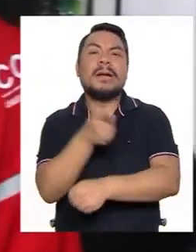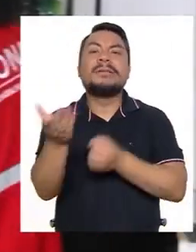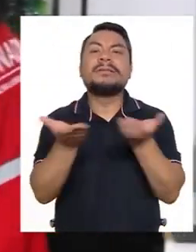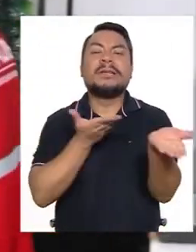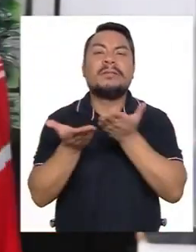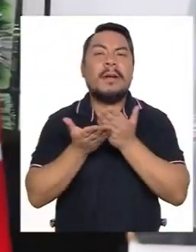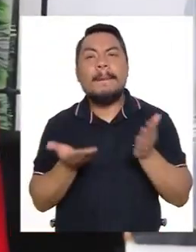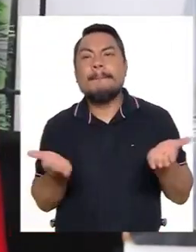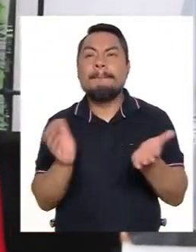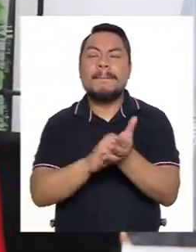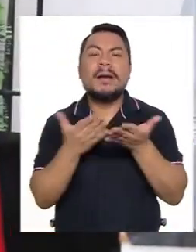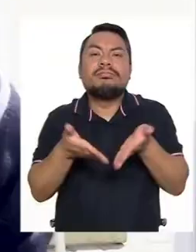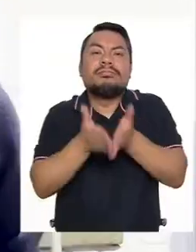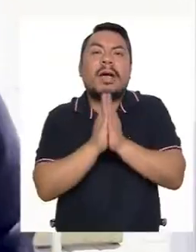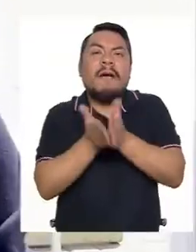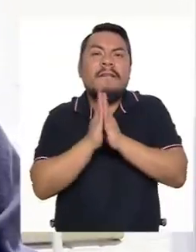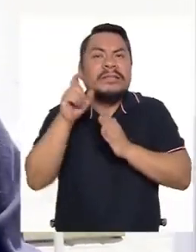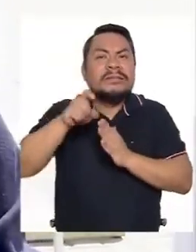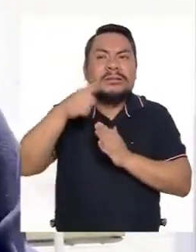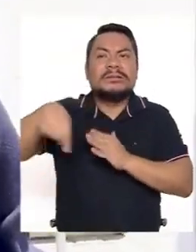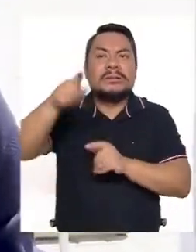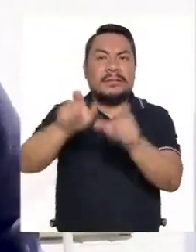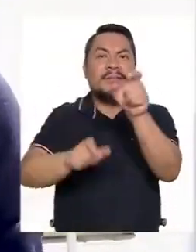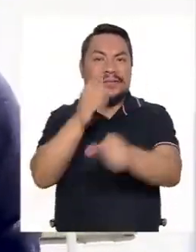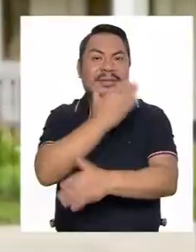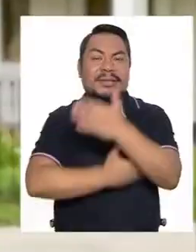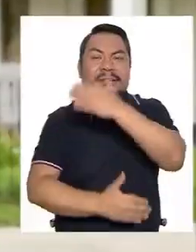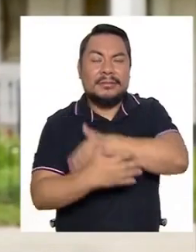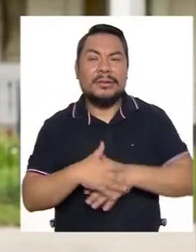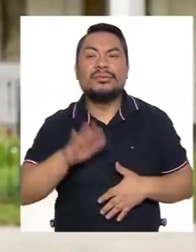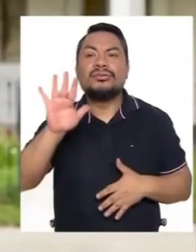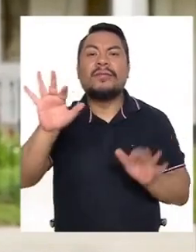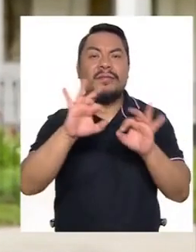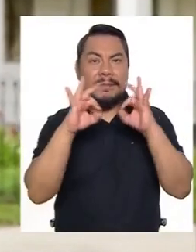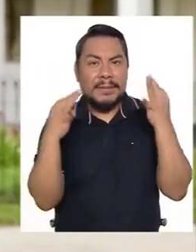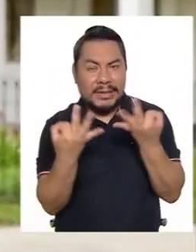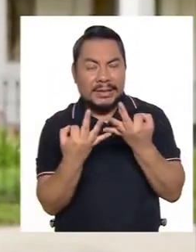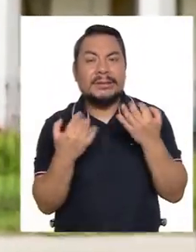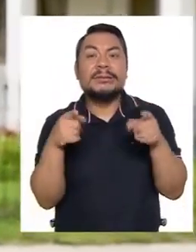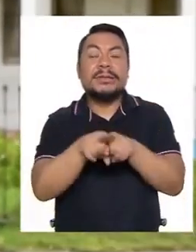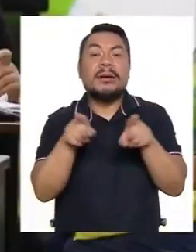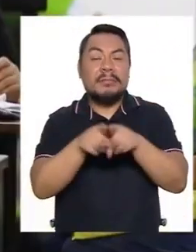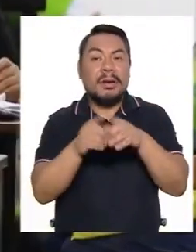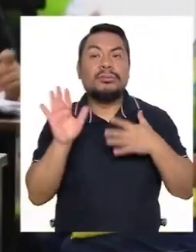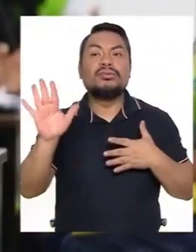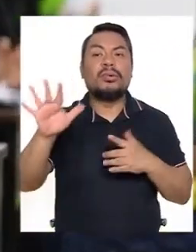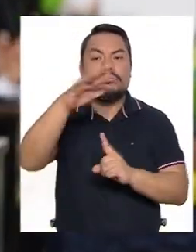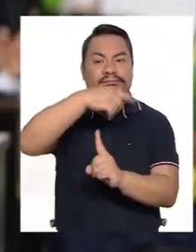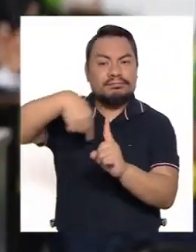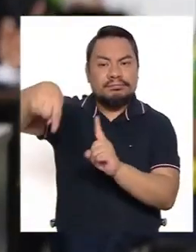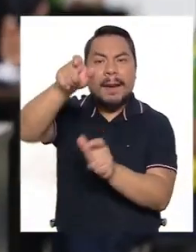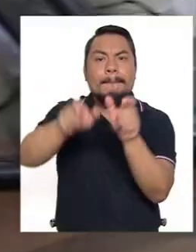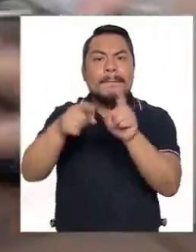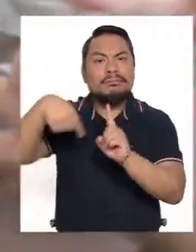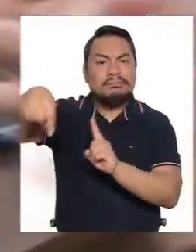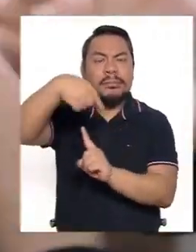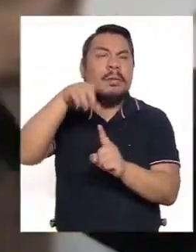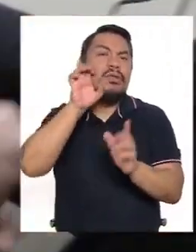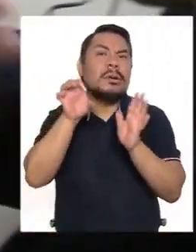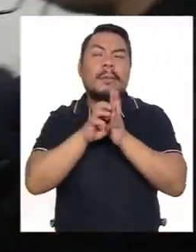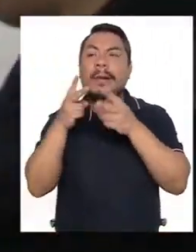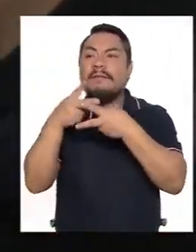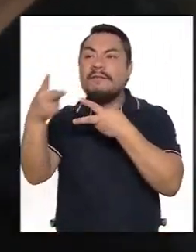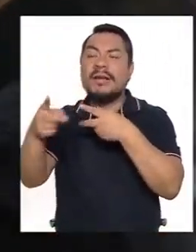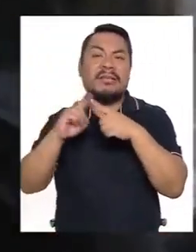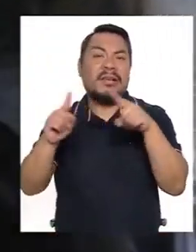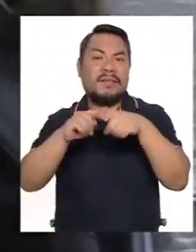servicios más solicitados por las personas con discapacidad, sus familias e incluso su entorno. Muchas veces vienen los vecinos de